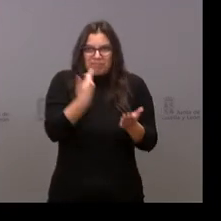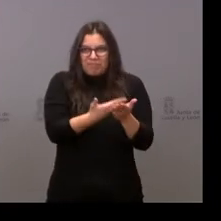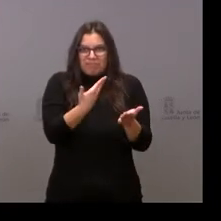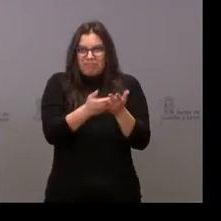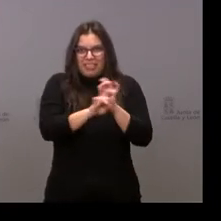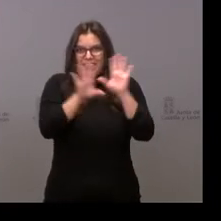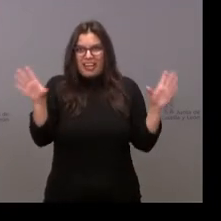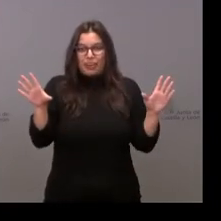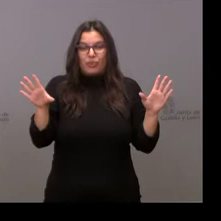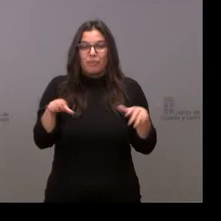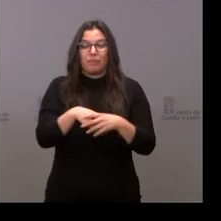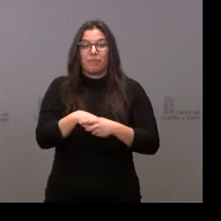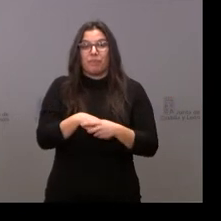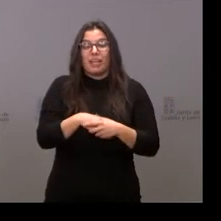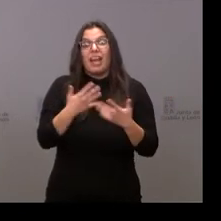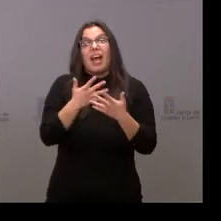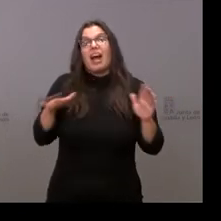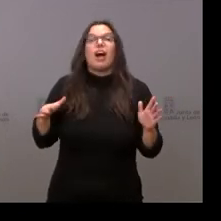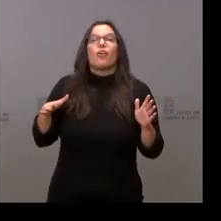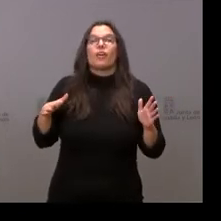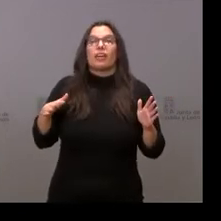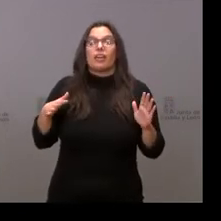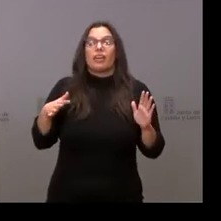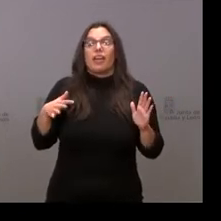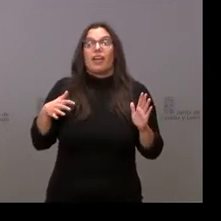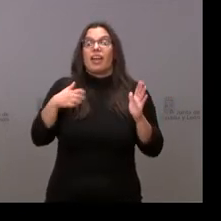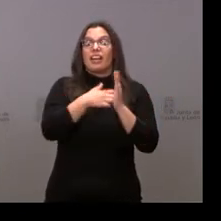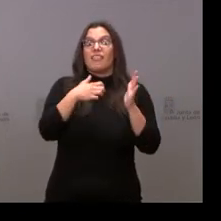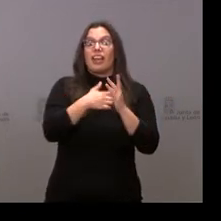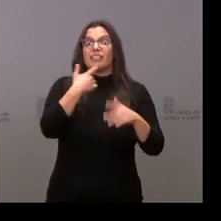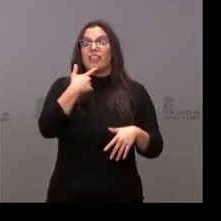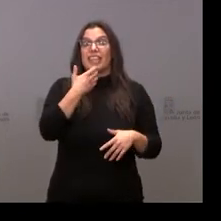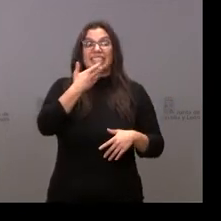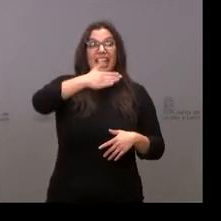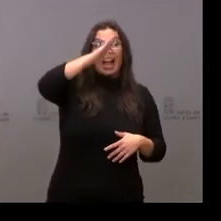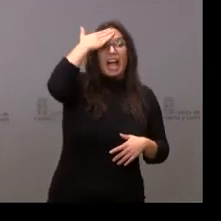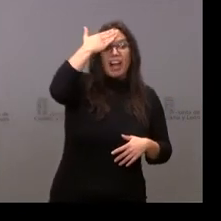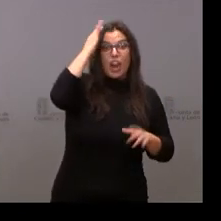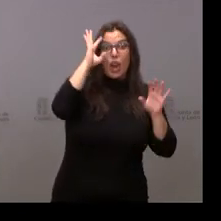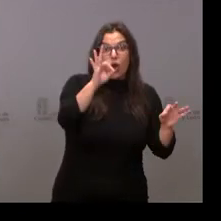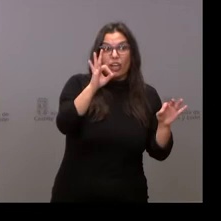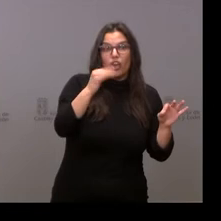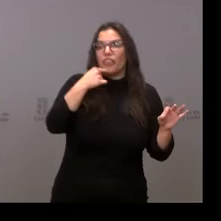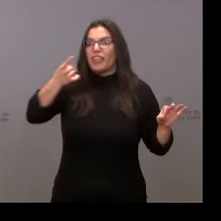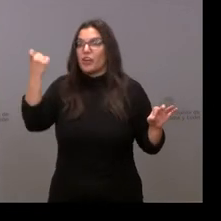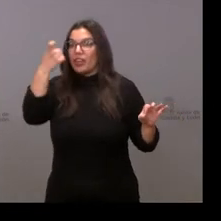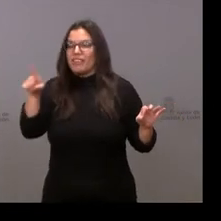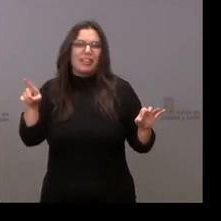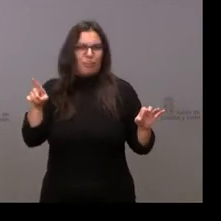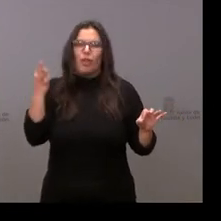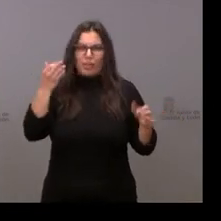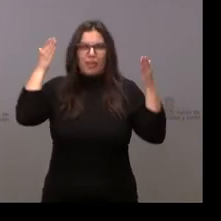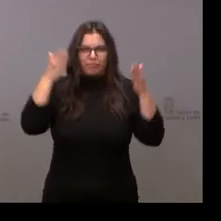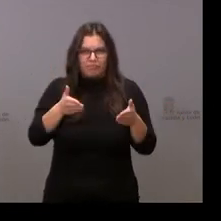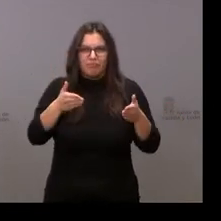Y lo obvio, aunque dice el refrán que no necesita glosa, es necesario en estos momentos incidir en ello más que nunca.